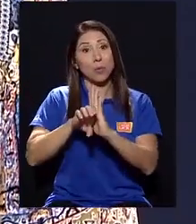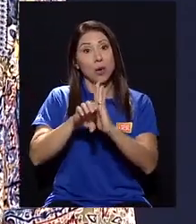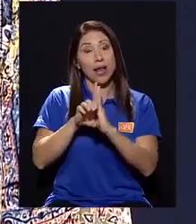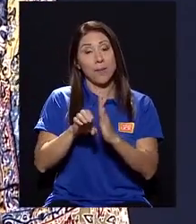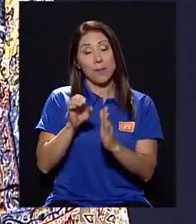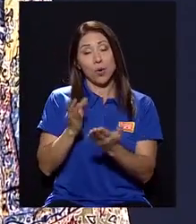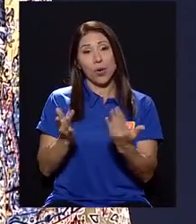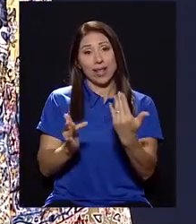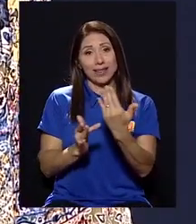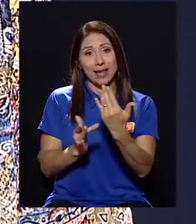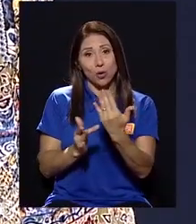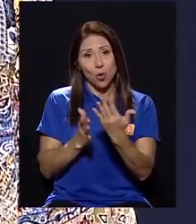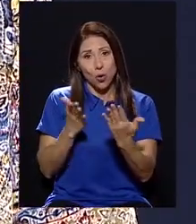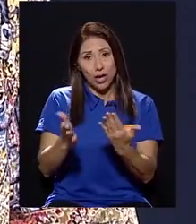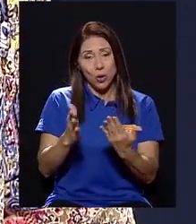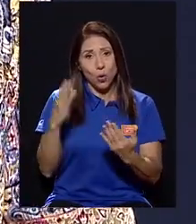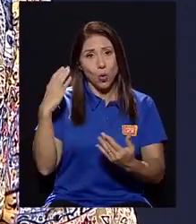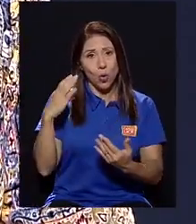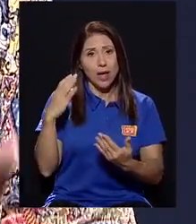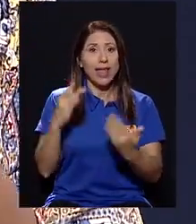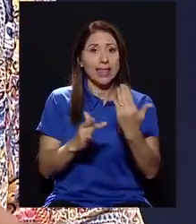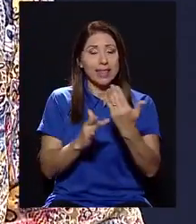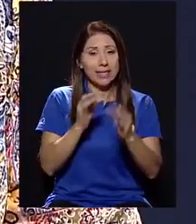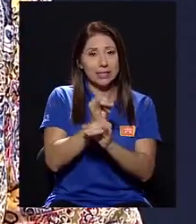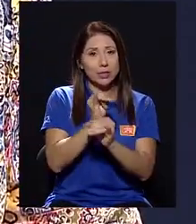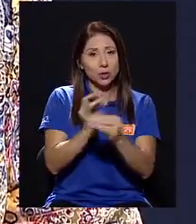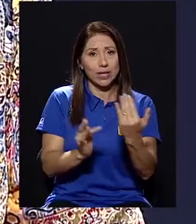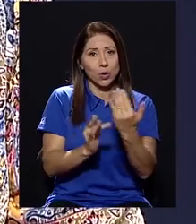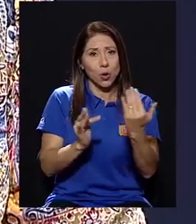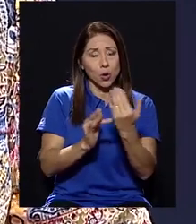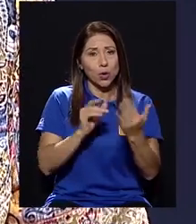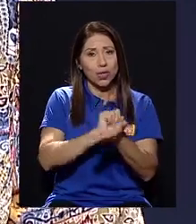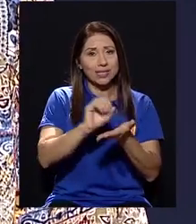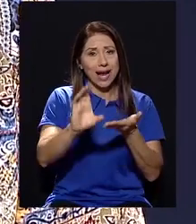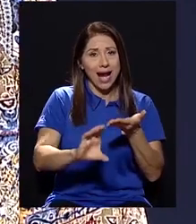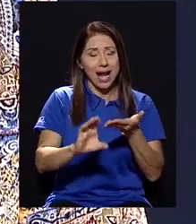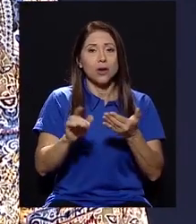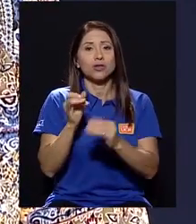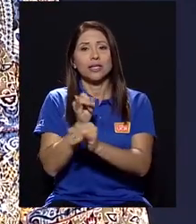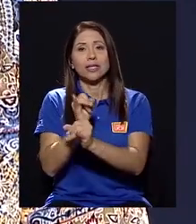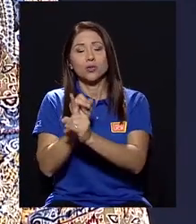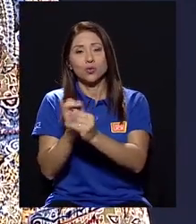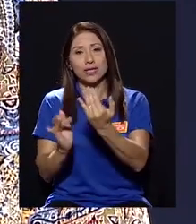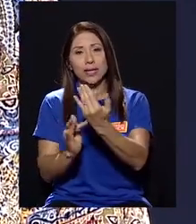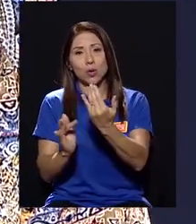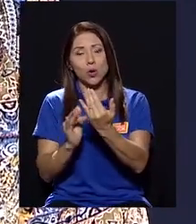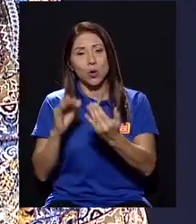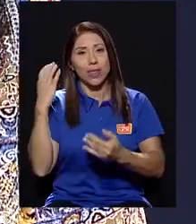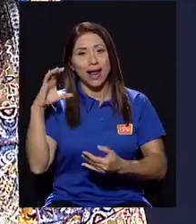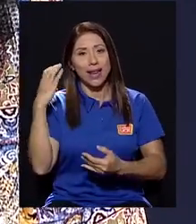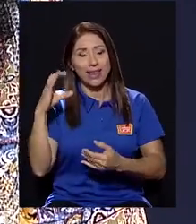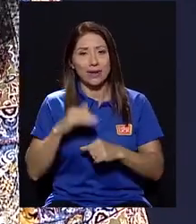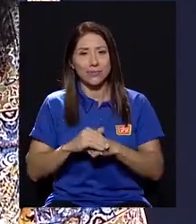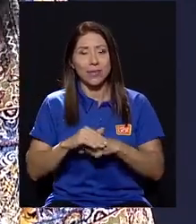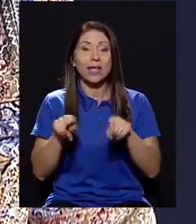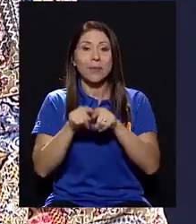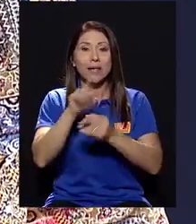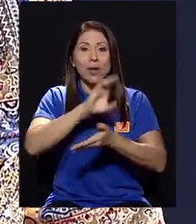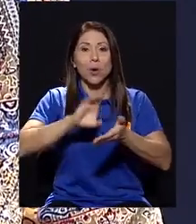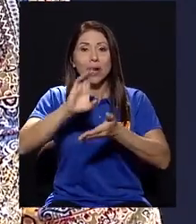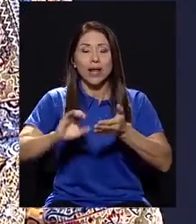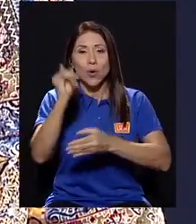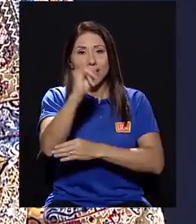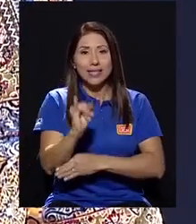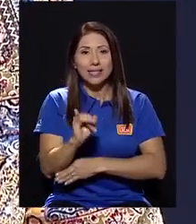de San Carlos, el Tecnológico de Cartago y el Colegio Artístico